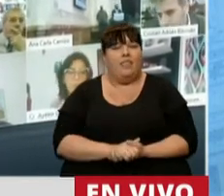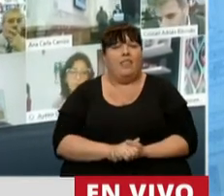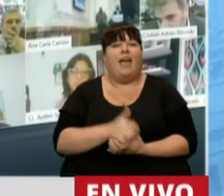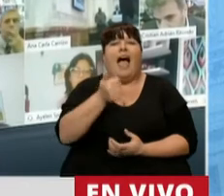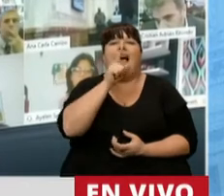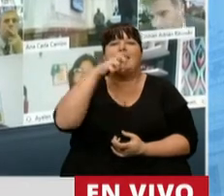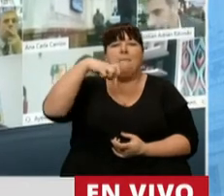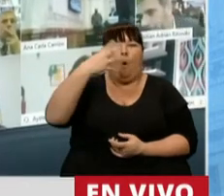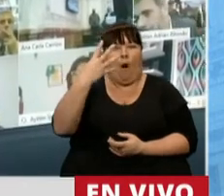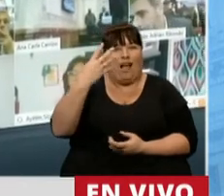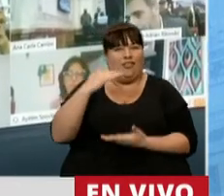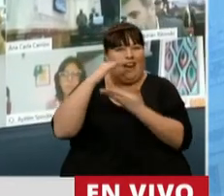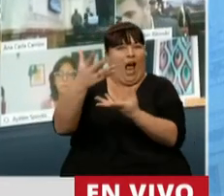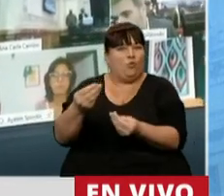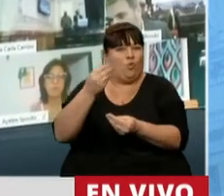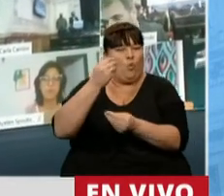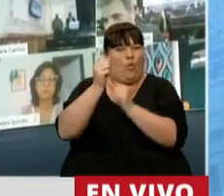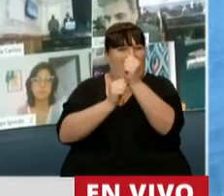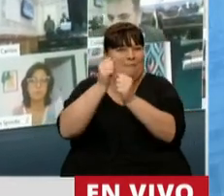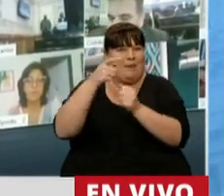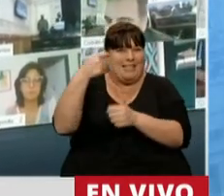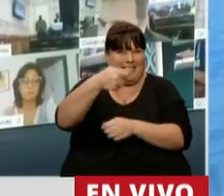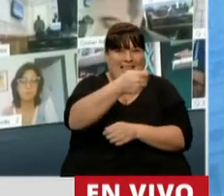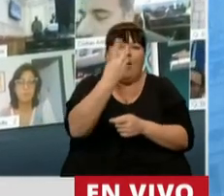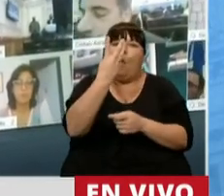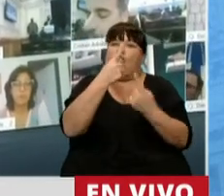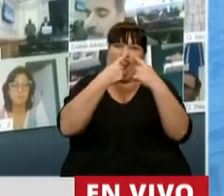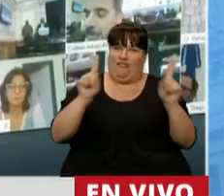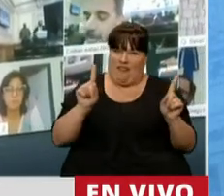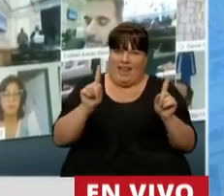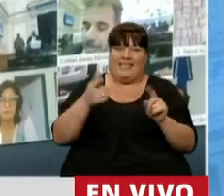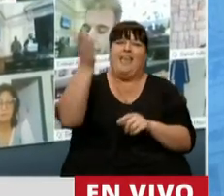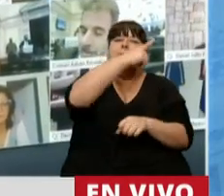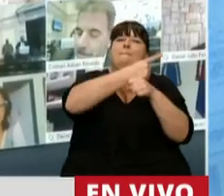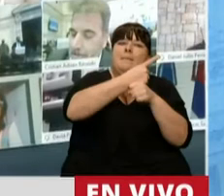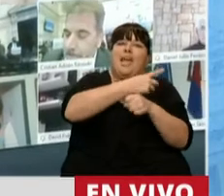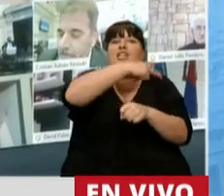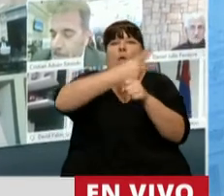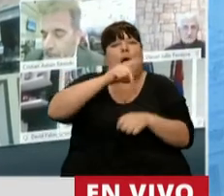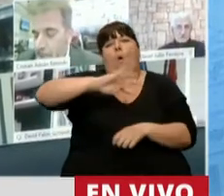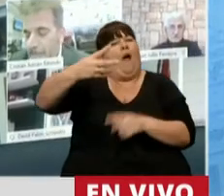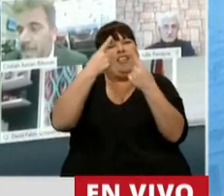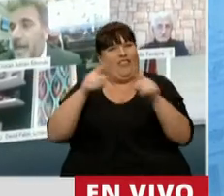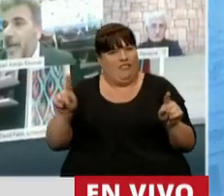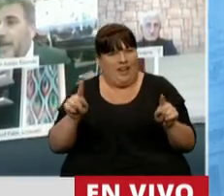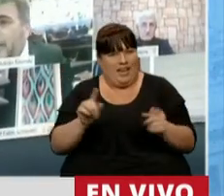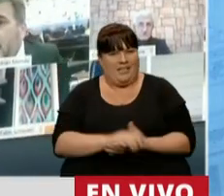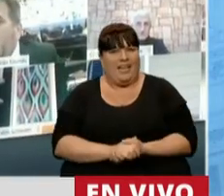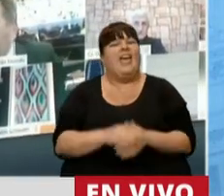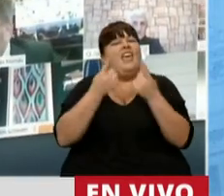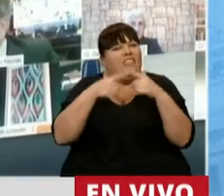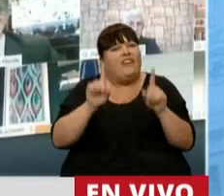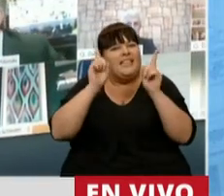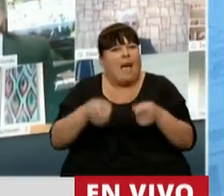ATP 4, el cuarto pago del ATP, es distinto del ATP 1 y el ATP 2. Y es